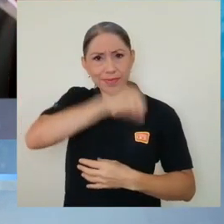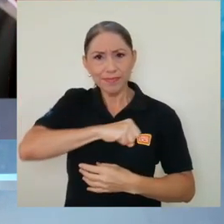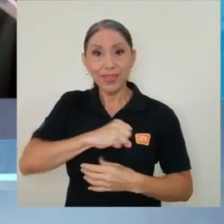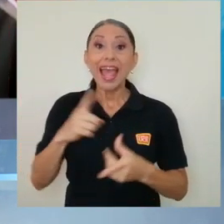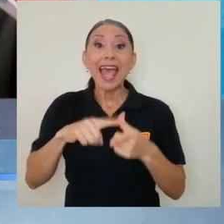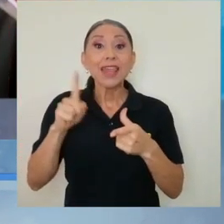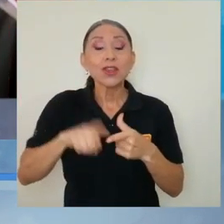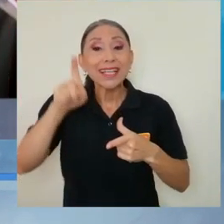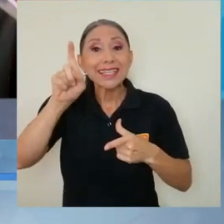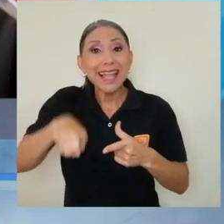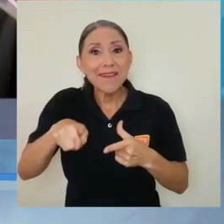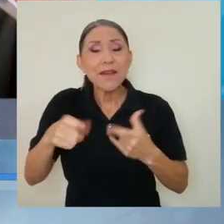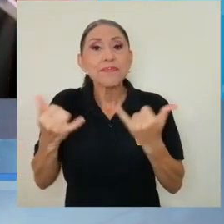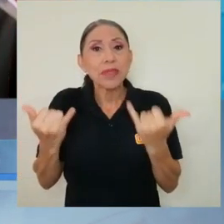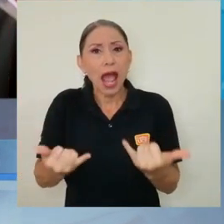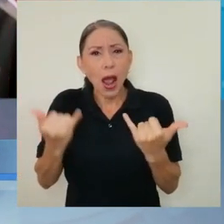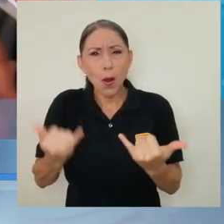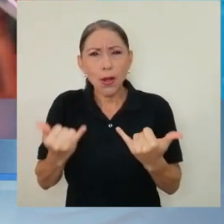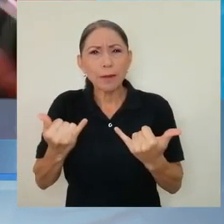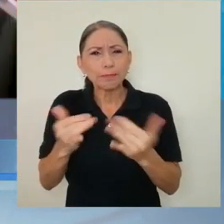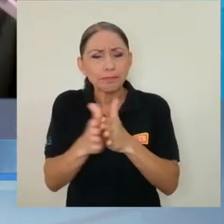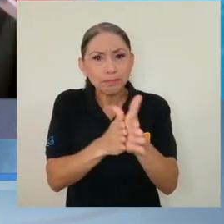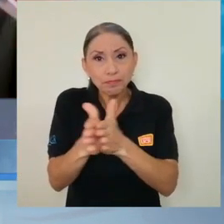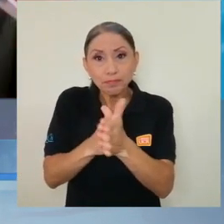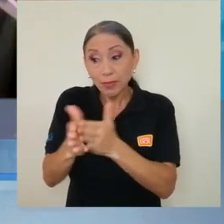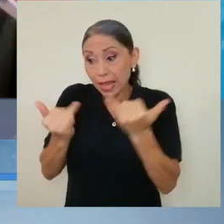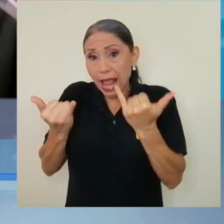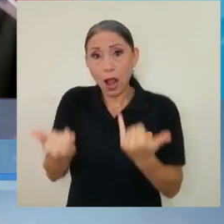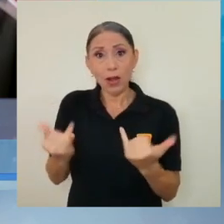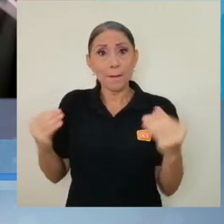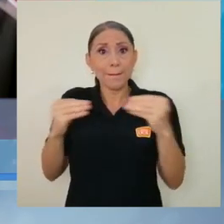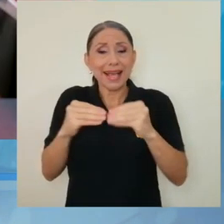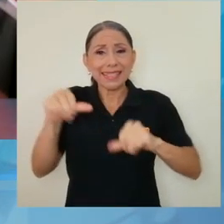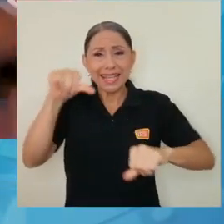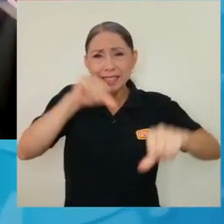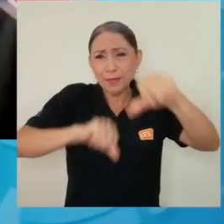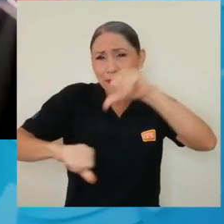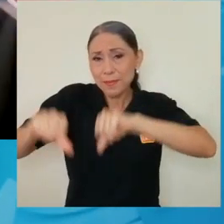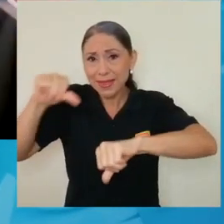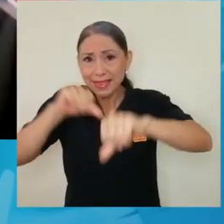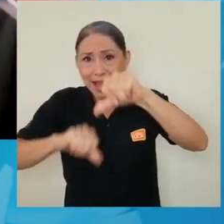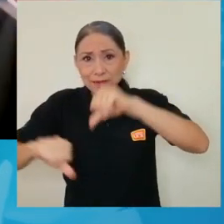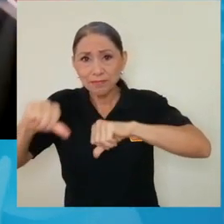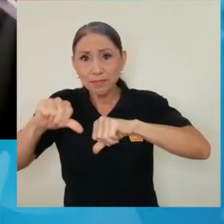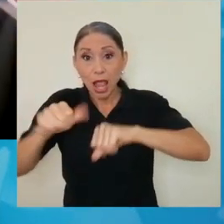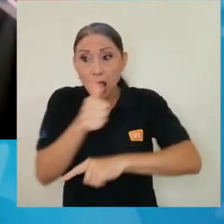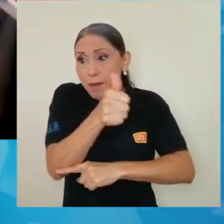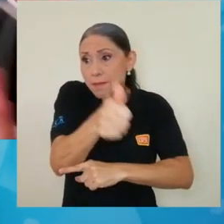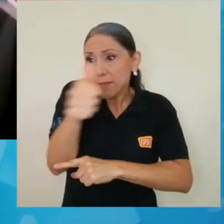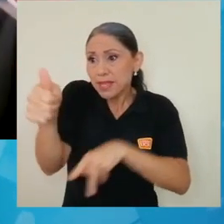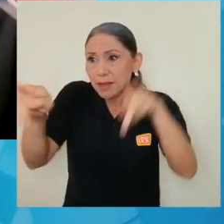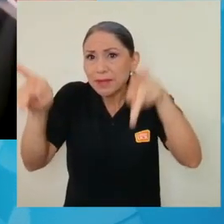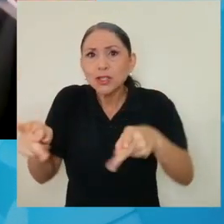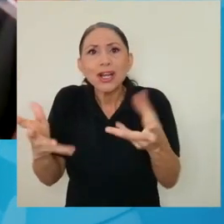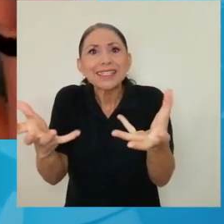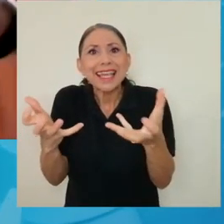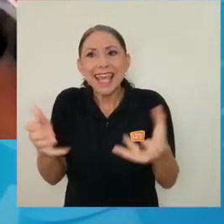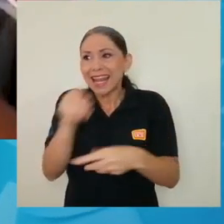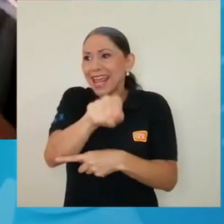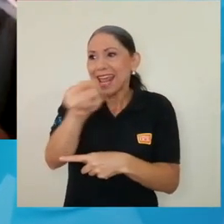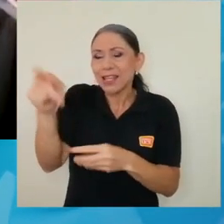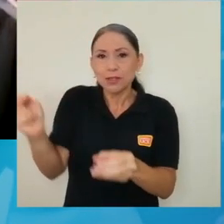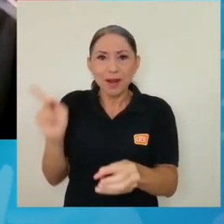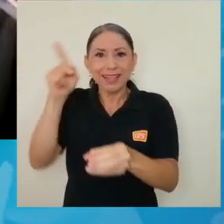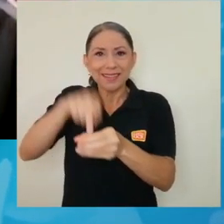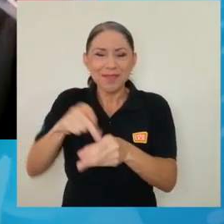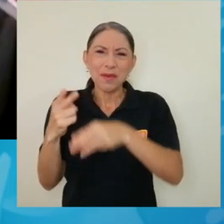justamente, es así como un poco más experimental y la idea es que el mismo público participe de la temporada, entonces por eso le titulamos